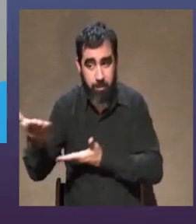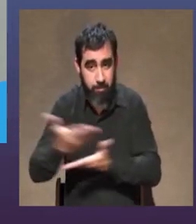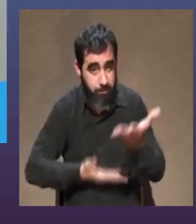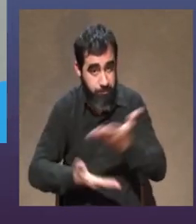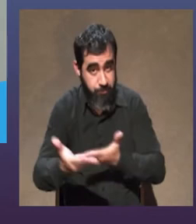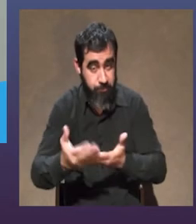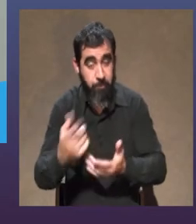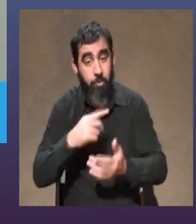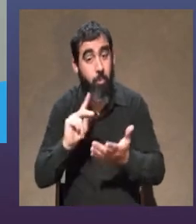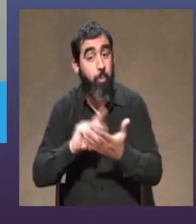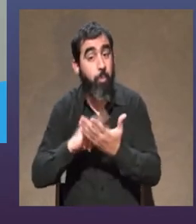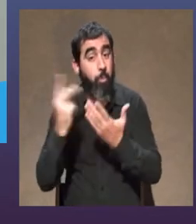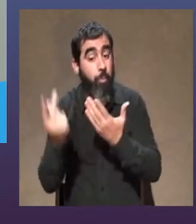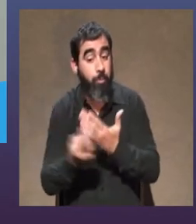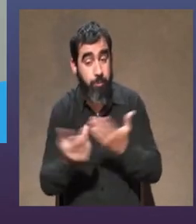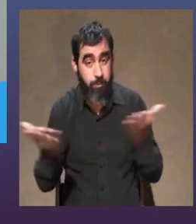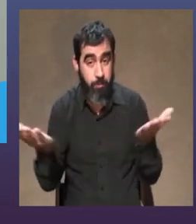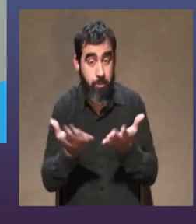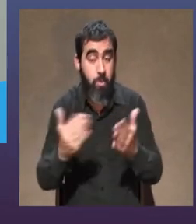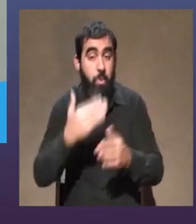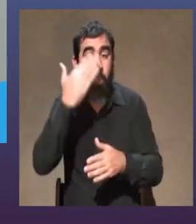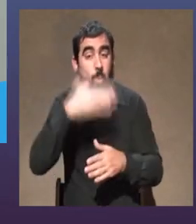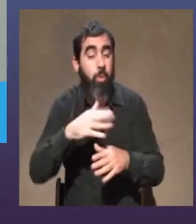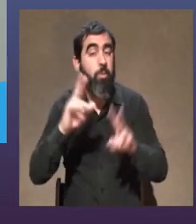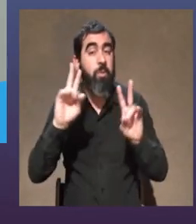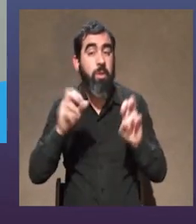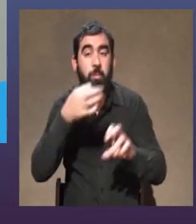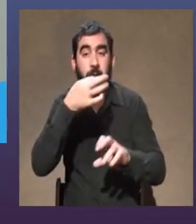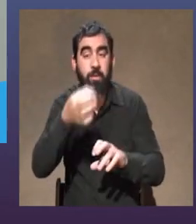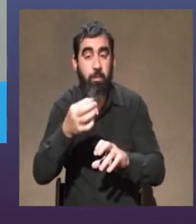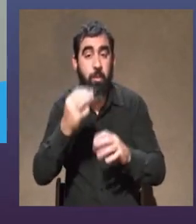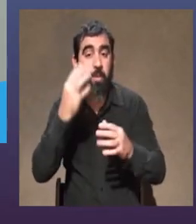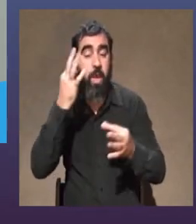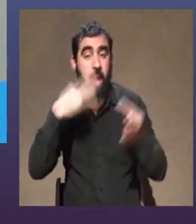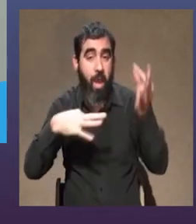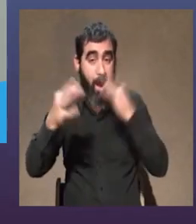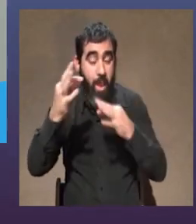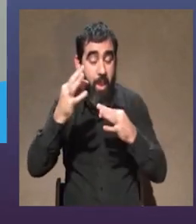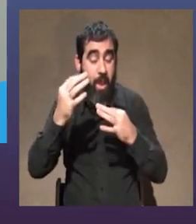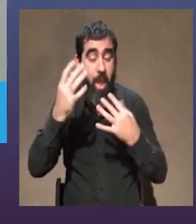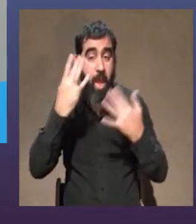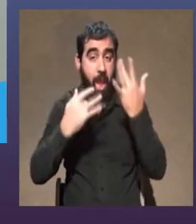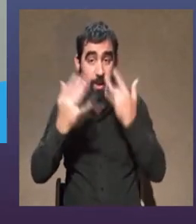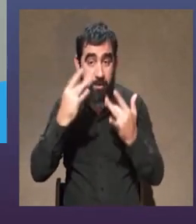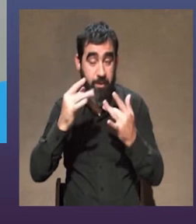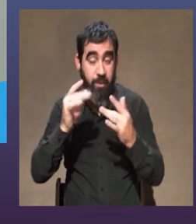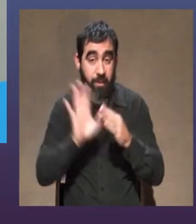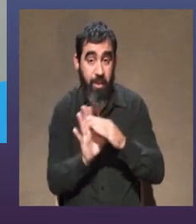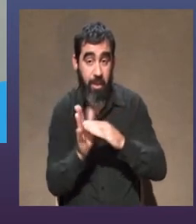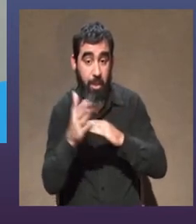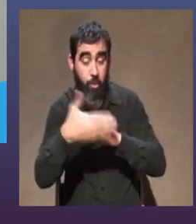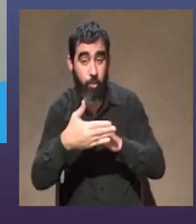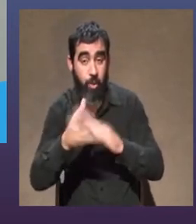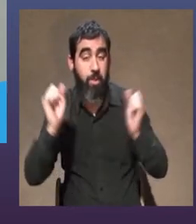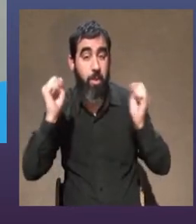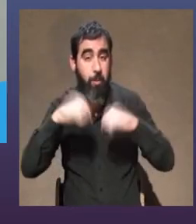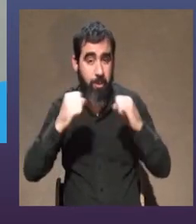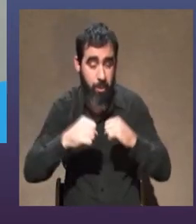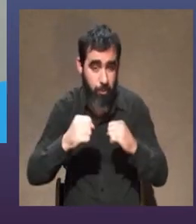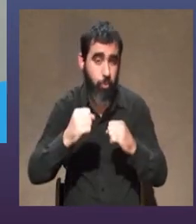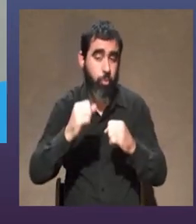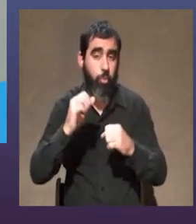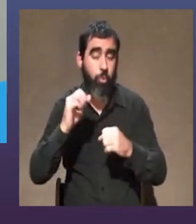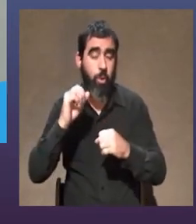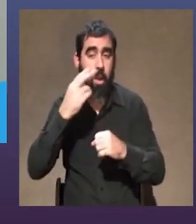embarcados en un proyecto que ahora últimamente le decimos, Liga de Artes Cénicas del Litoral, base en Paysandú, Freyventos, Carmelo,